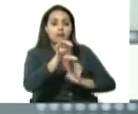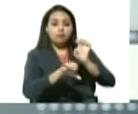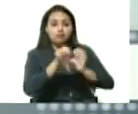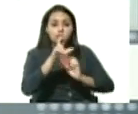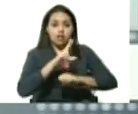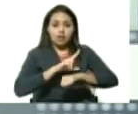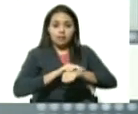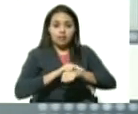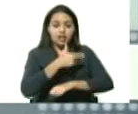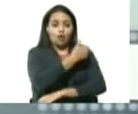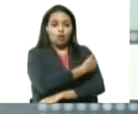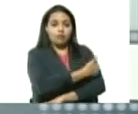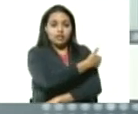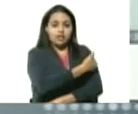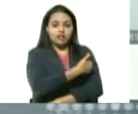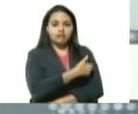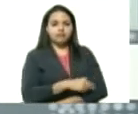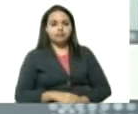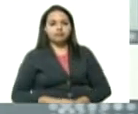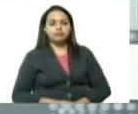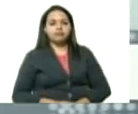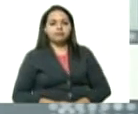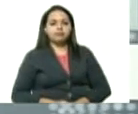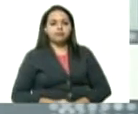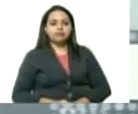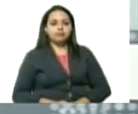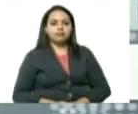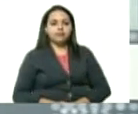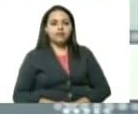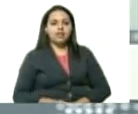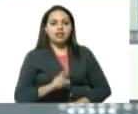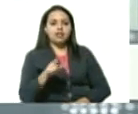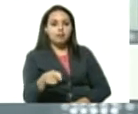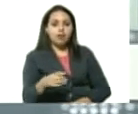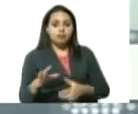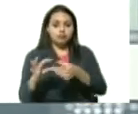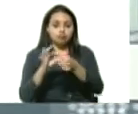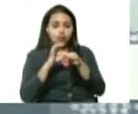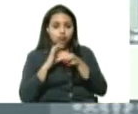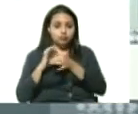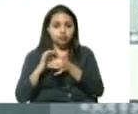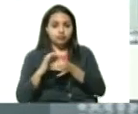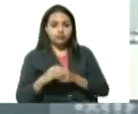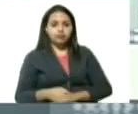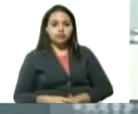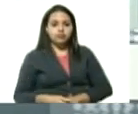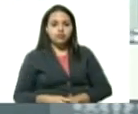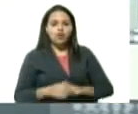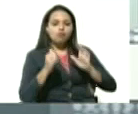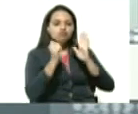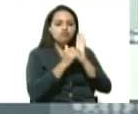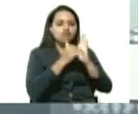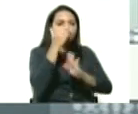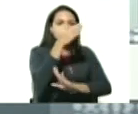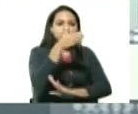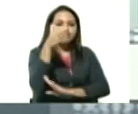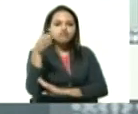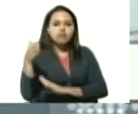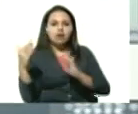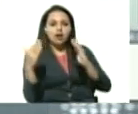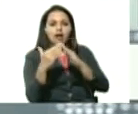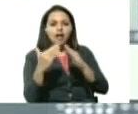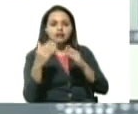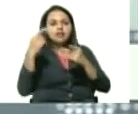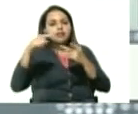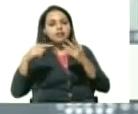en los hospitales Sentinela y al igual también combinados con los despistajes que estamos haciendo en las